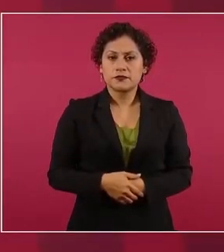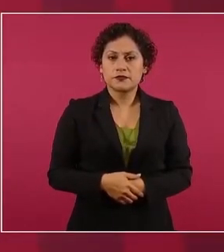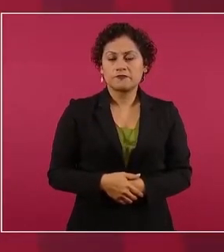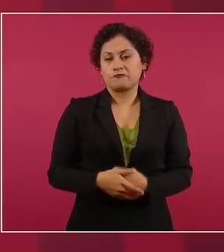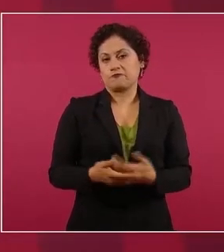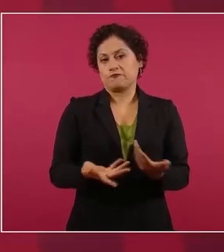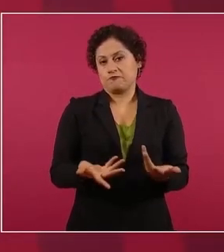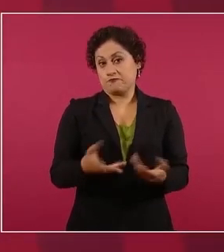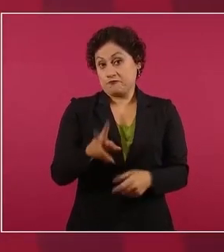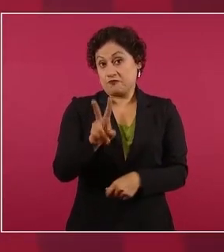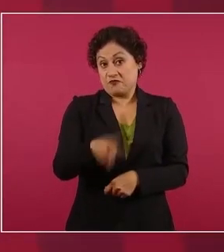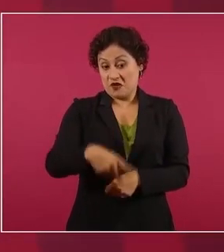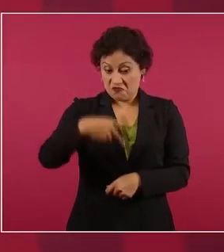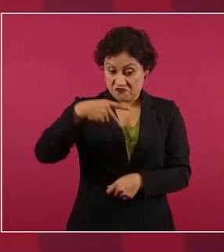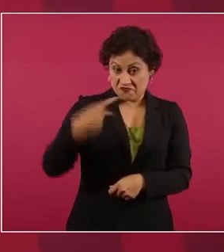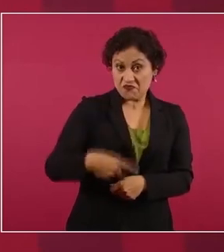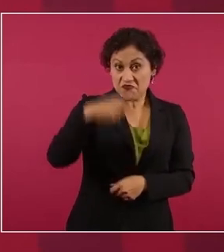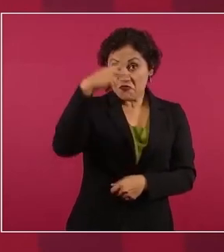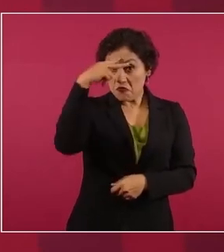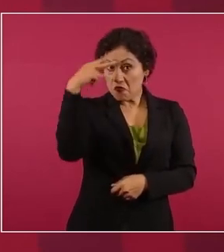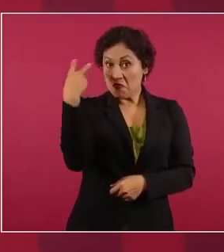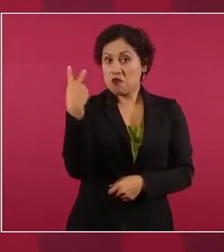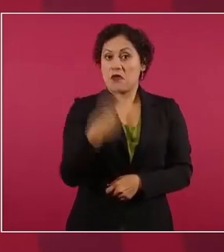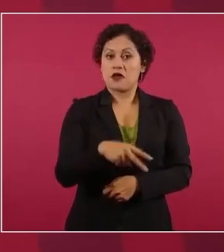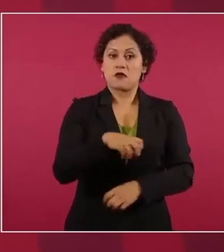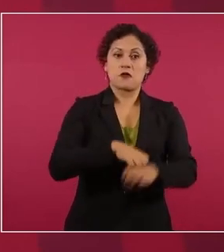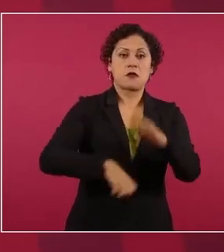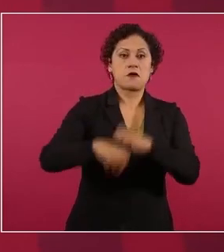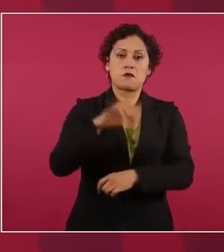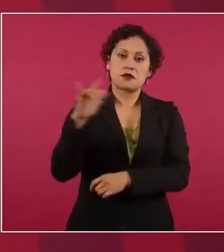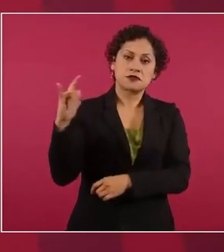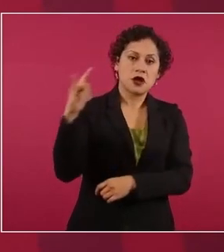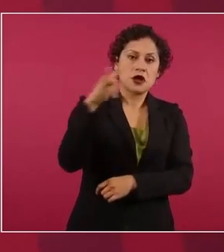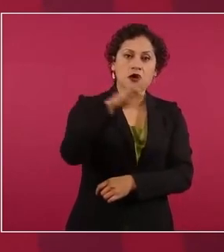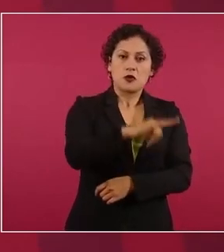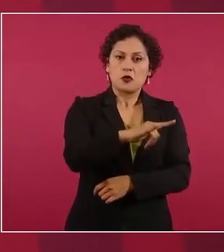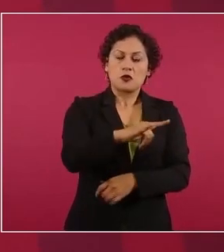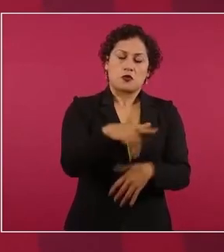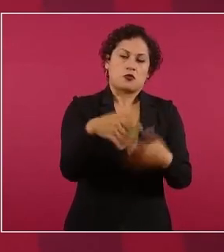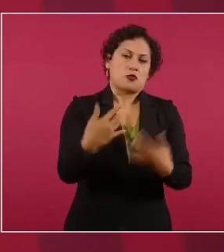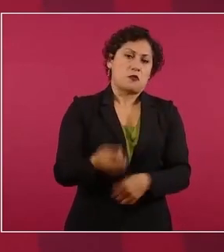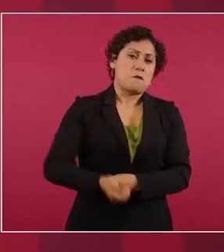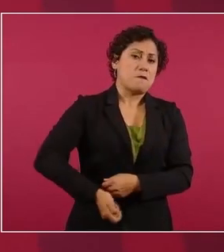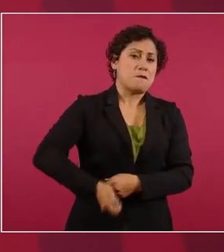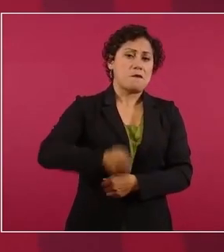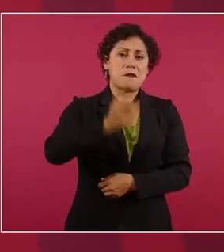emblemática de aviación fue la primera empresa